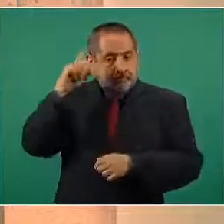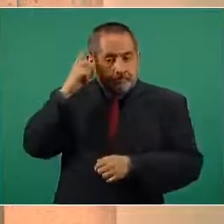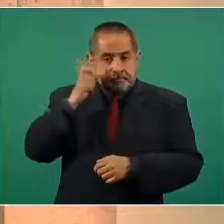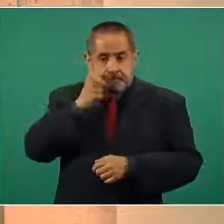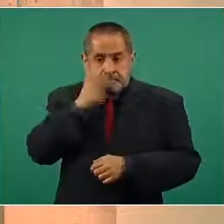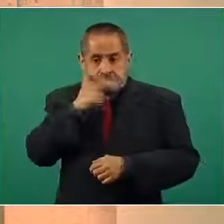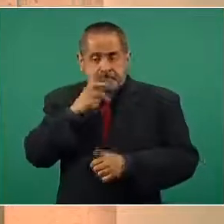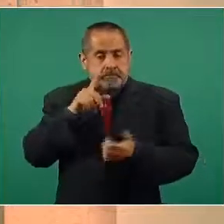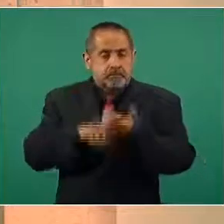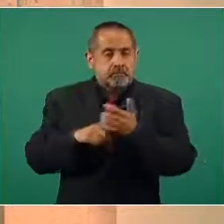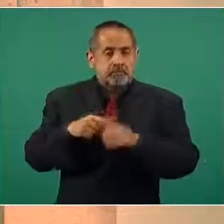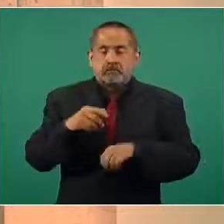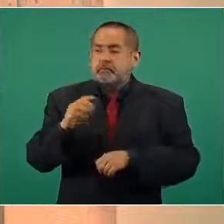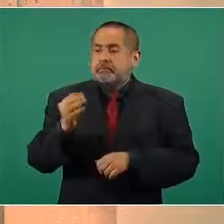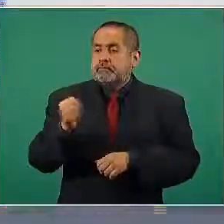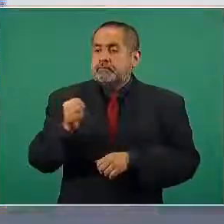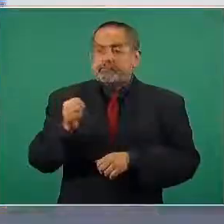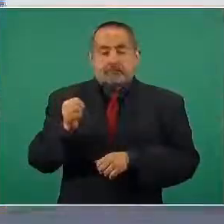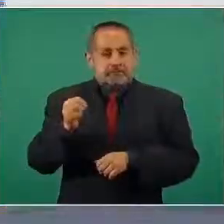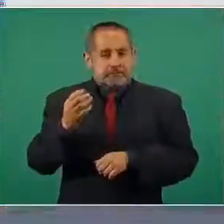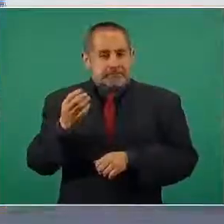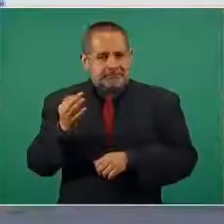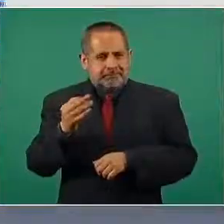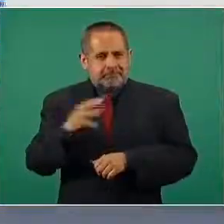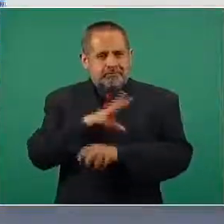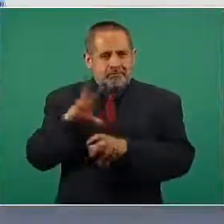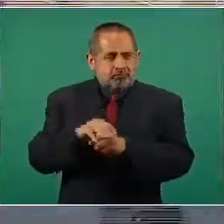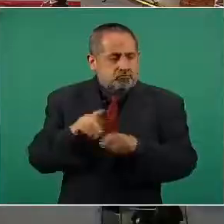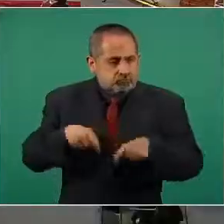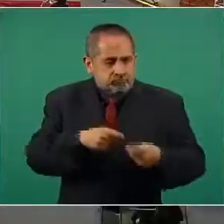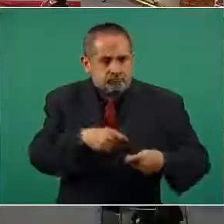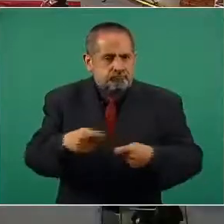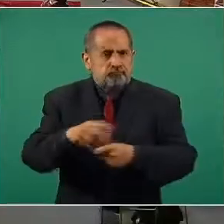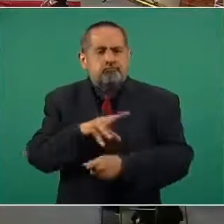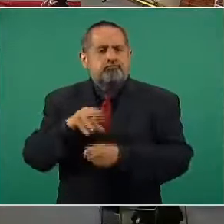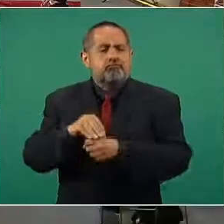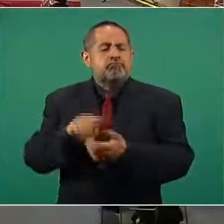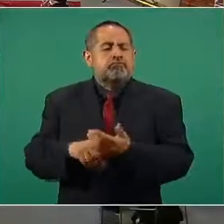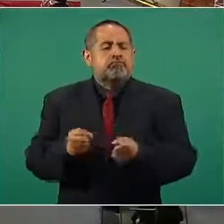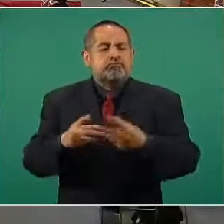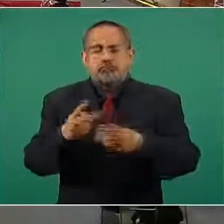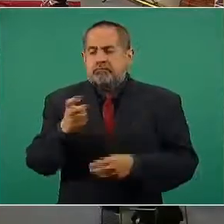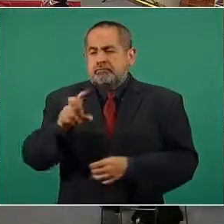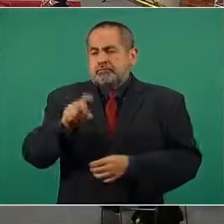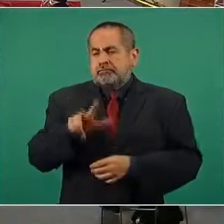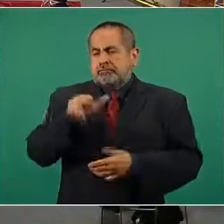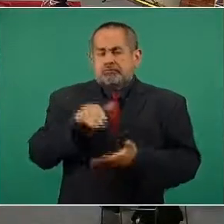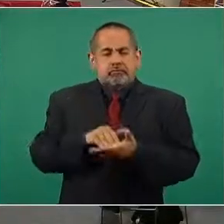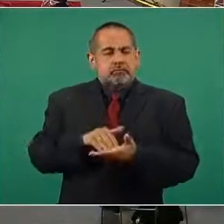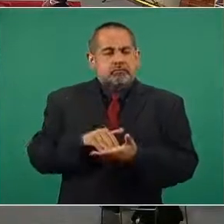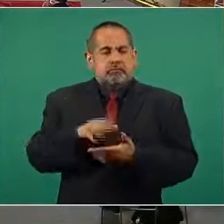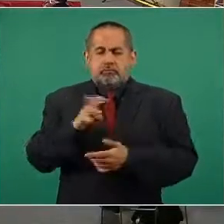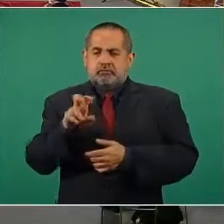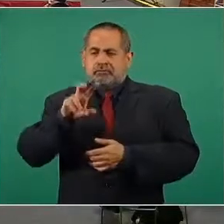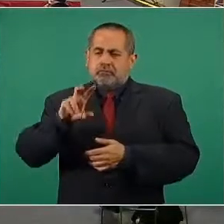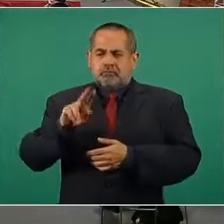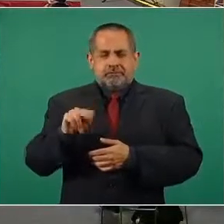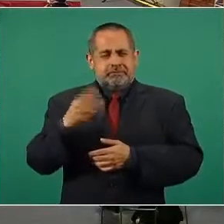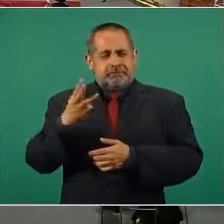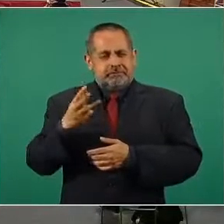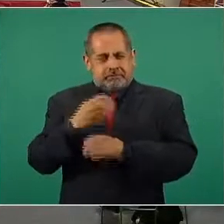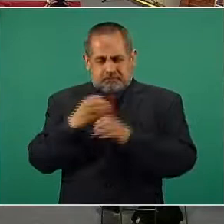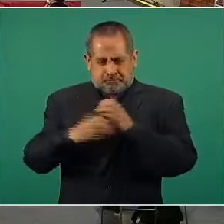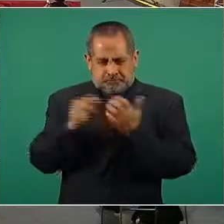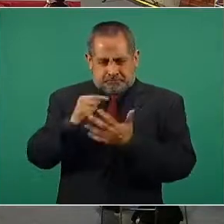concluyó el 9 de febrero con la entrega de 238 mil 623 insumos.